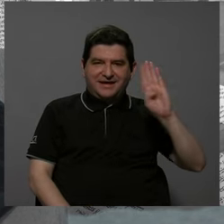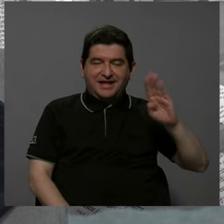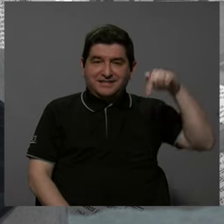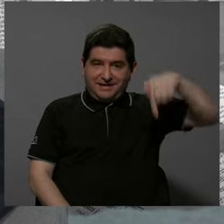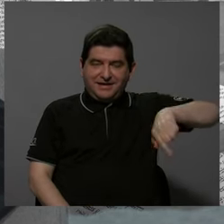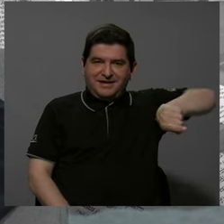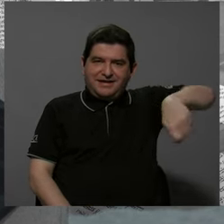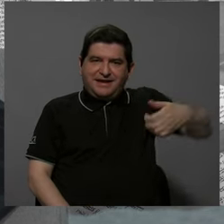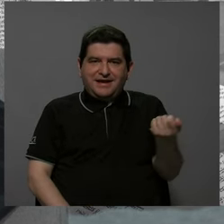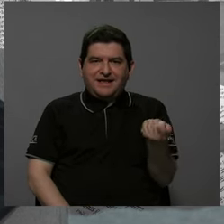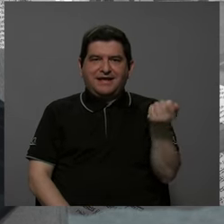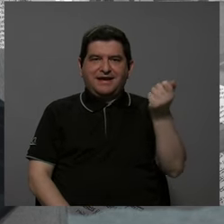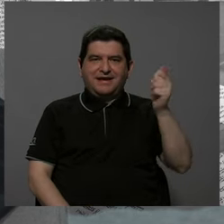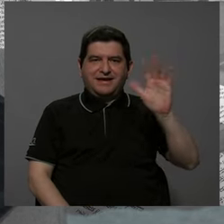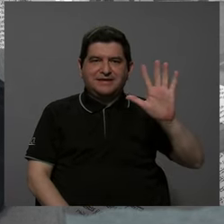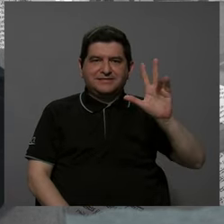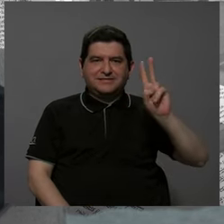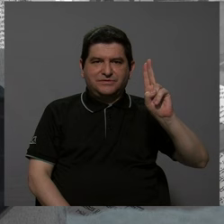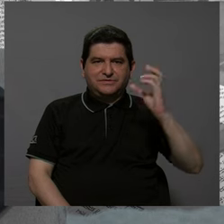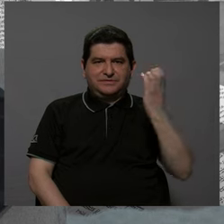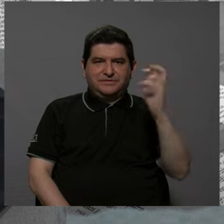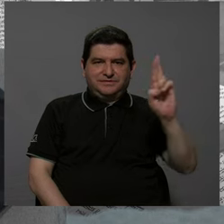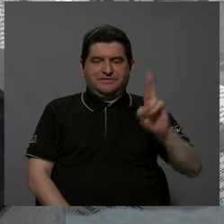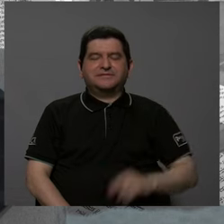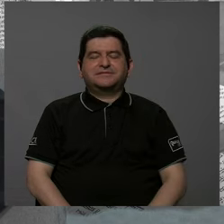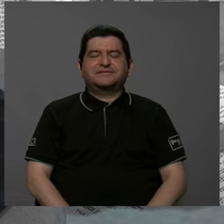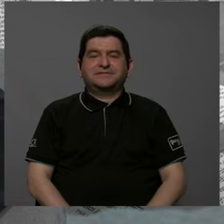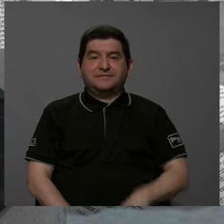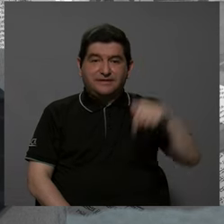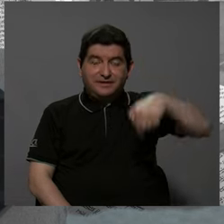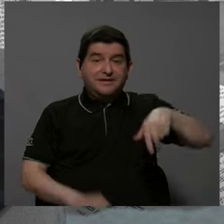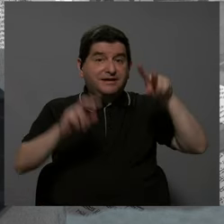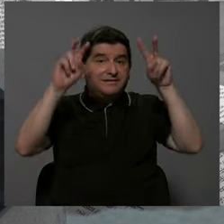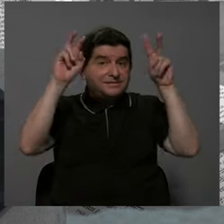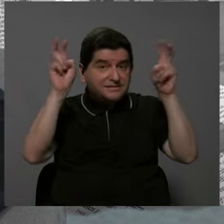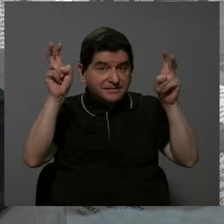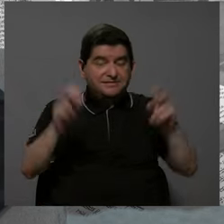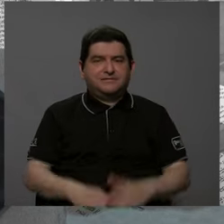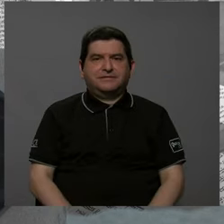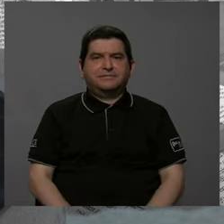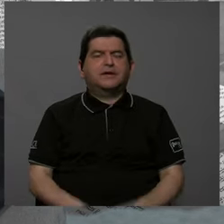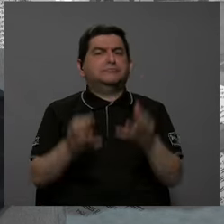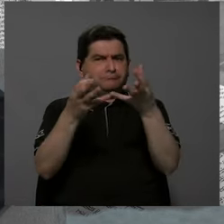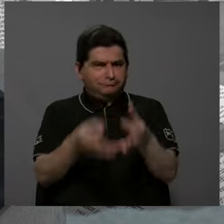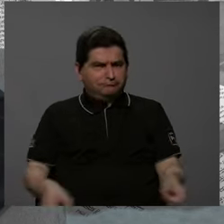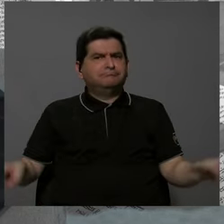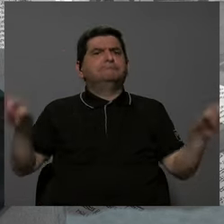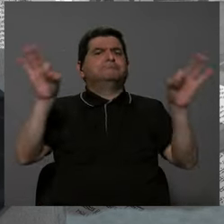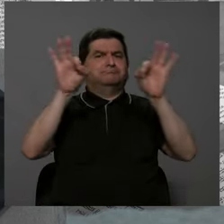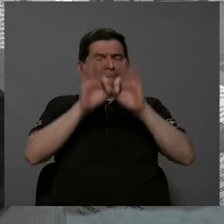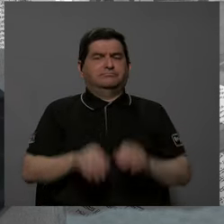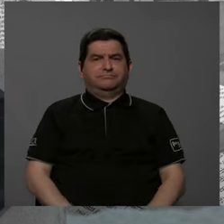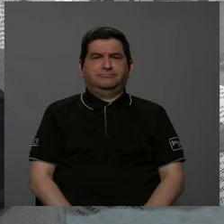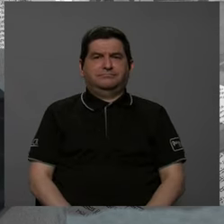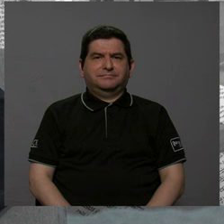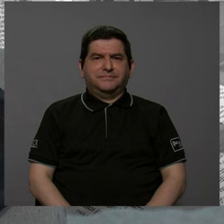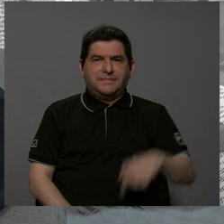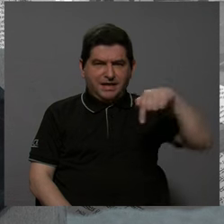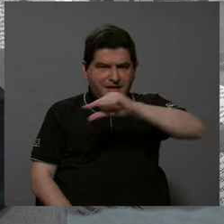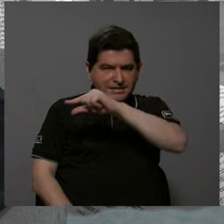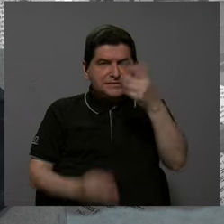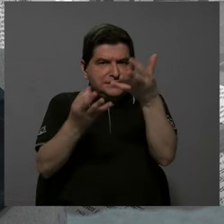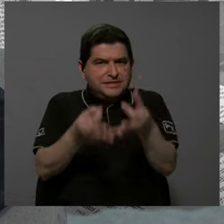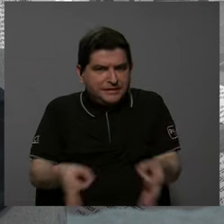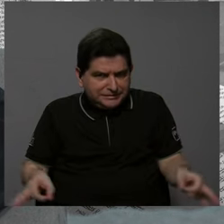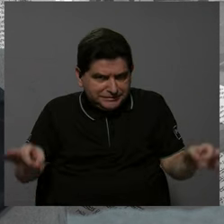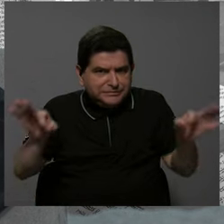por Canal 15 UCR. Y pues este es un tema realmente importante. Estamos en esta semana clave